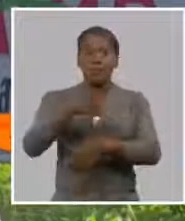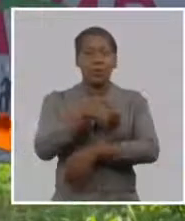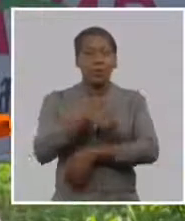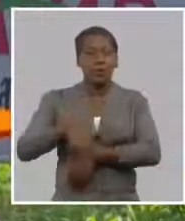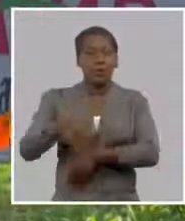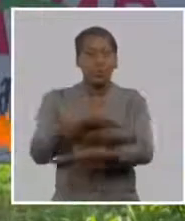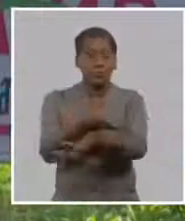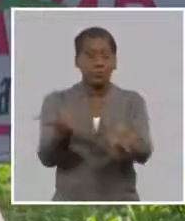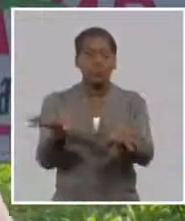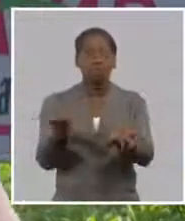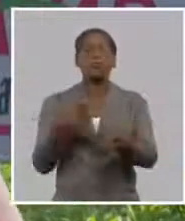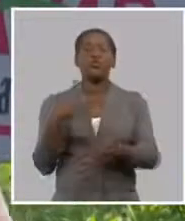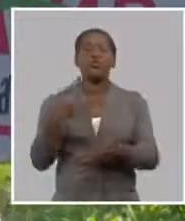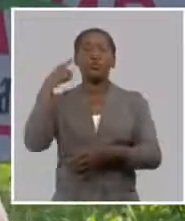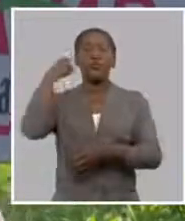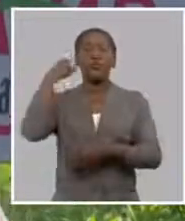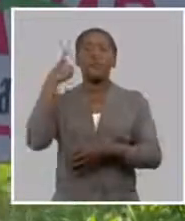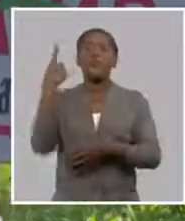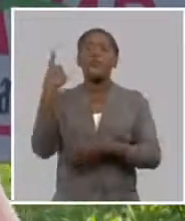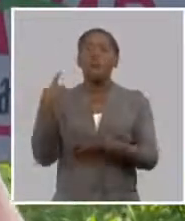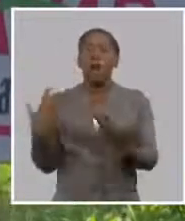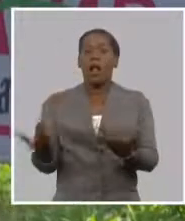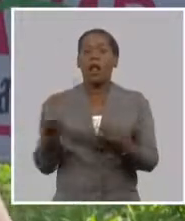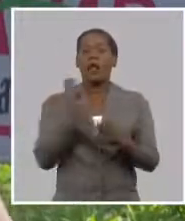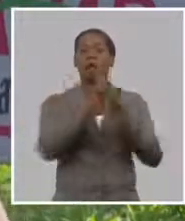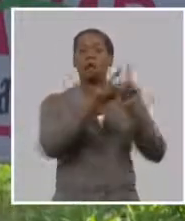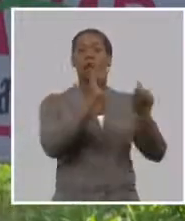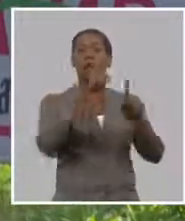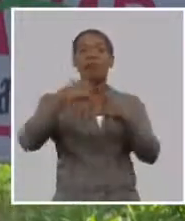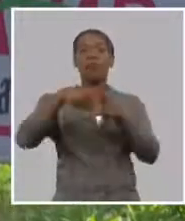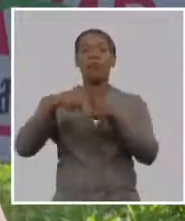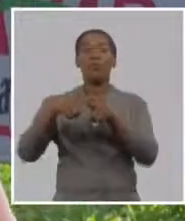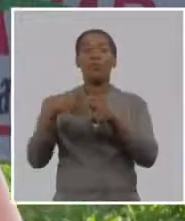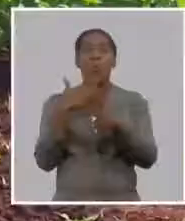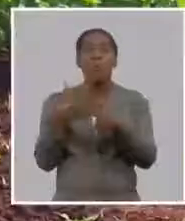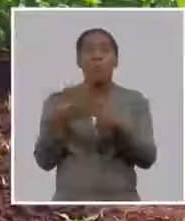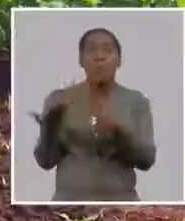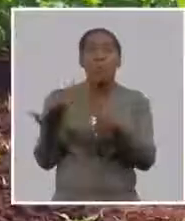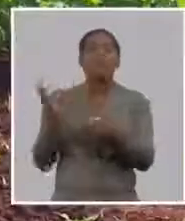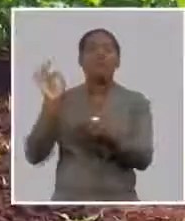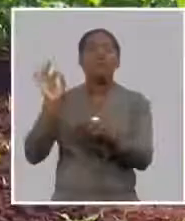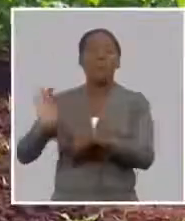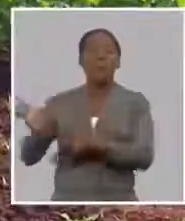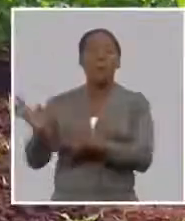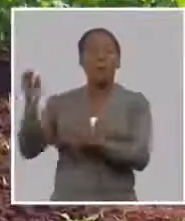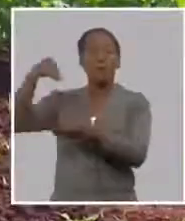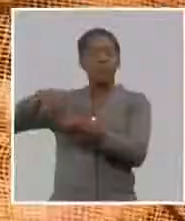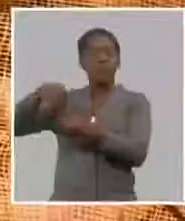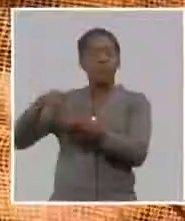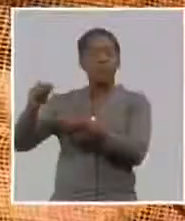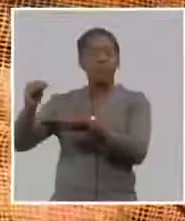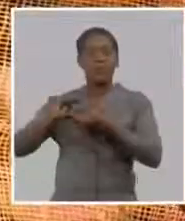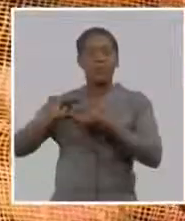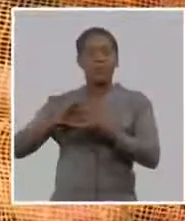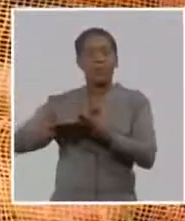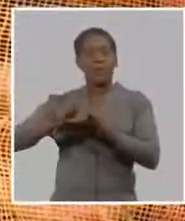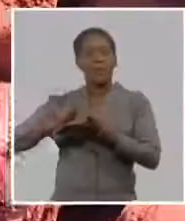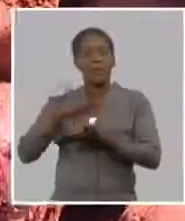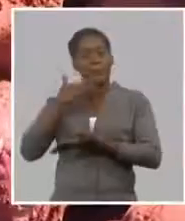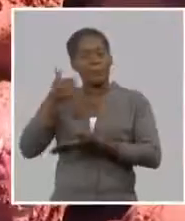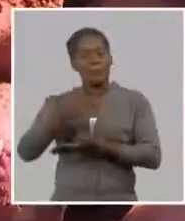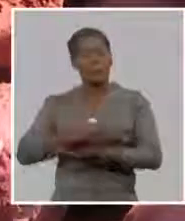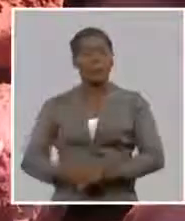se pudiera se pudiera acometer esas siembras con la vara con todos los recursos financieros que se necesitan una mayor eficiencia y mejores